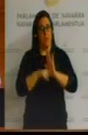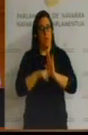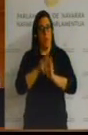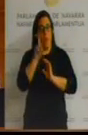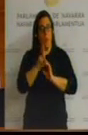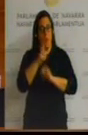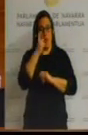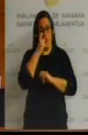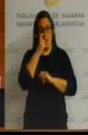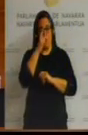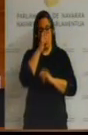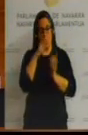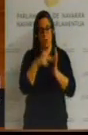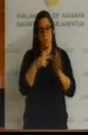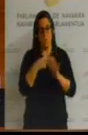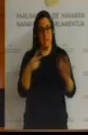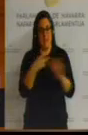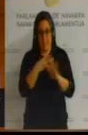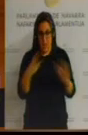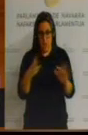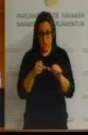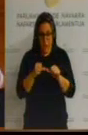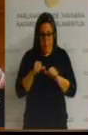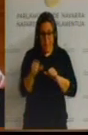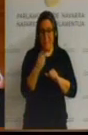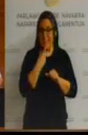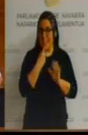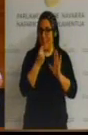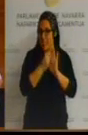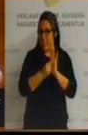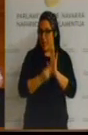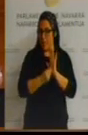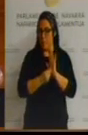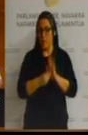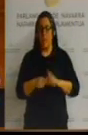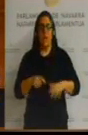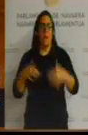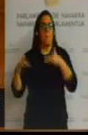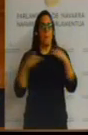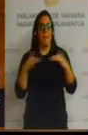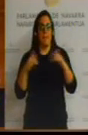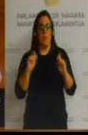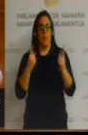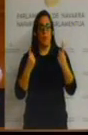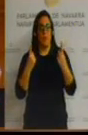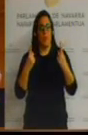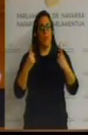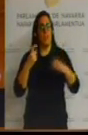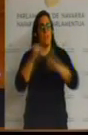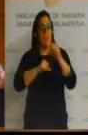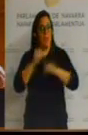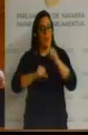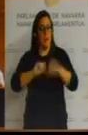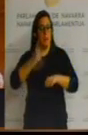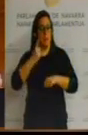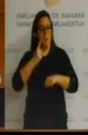junio del 2018 especificaba como necesario para los partidos oficiales de la Liga en primera división y que el actual pabellón